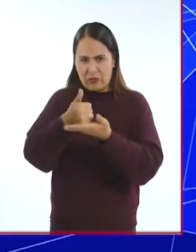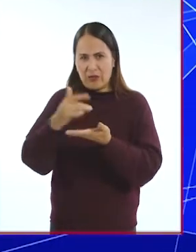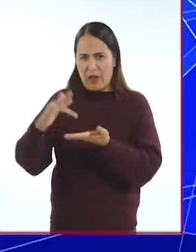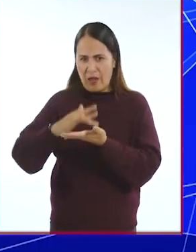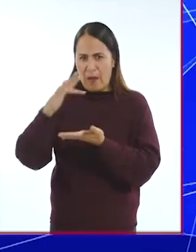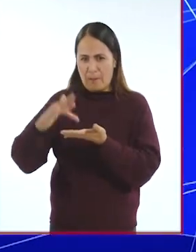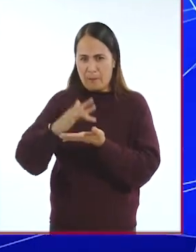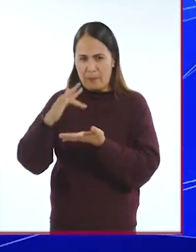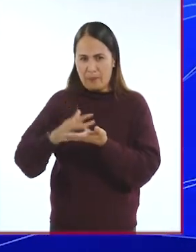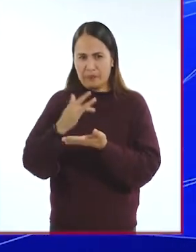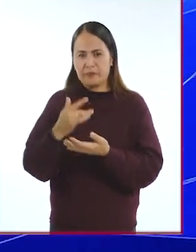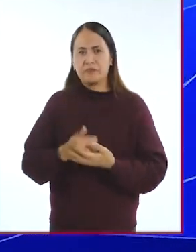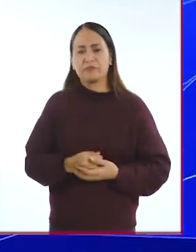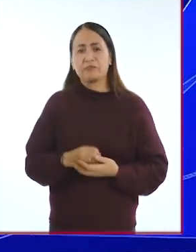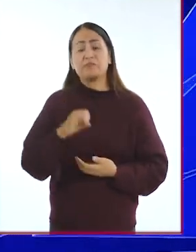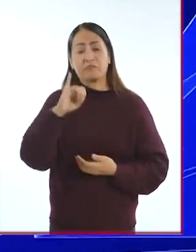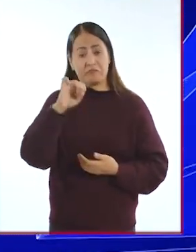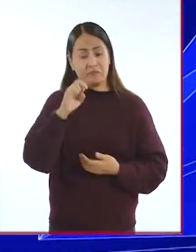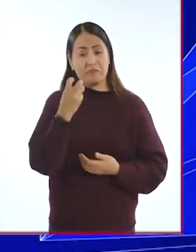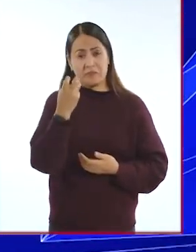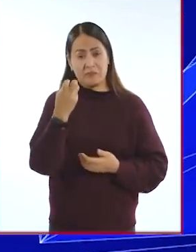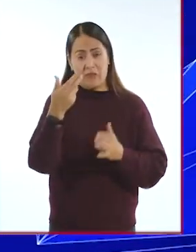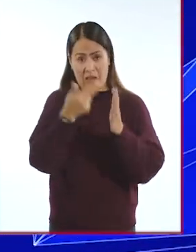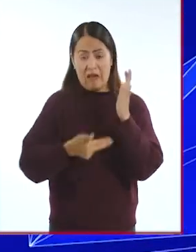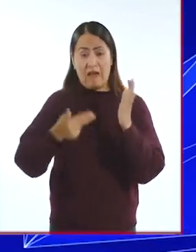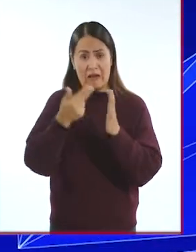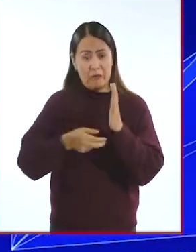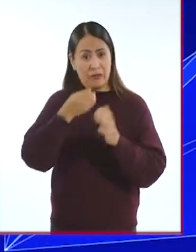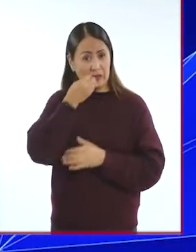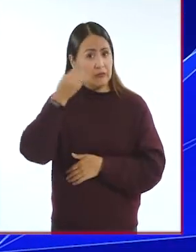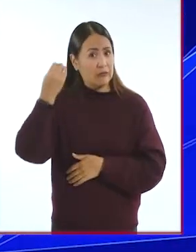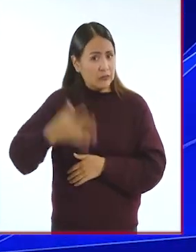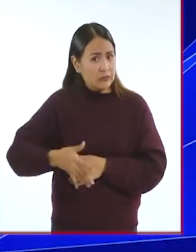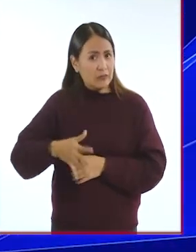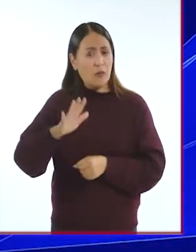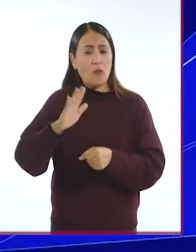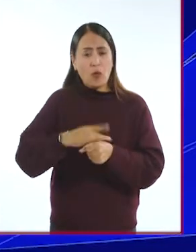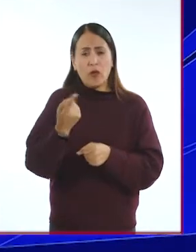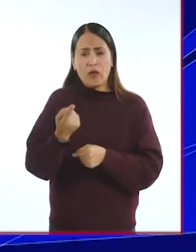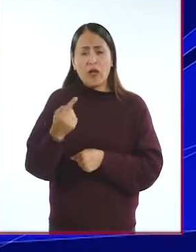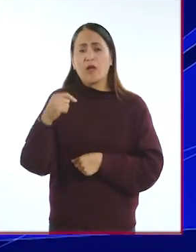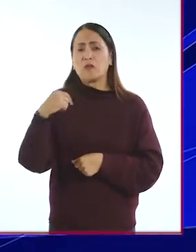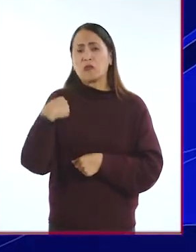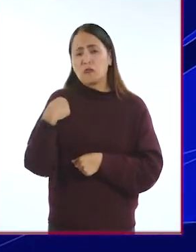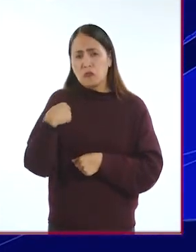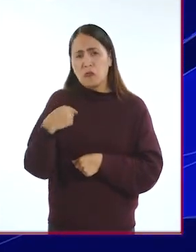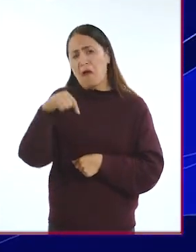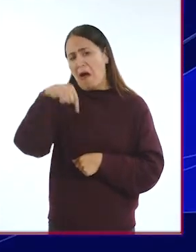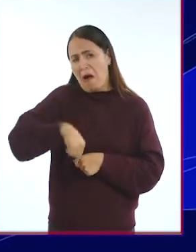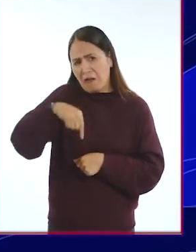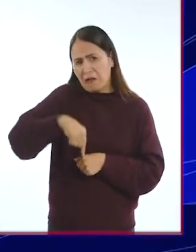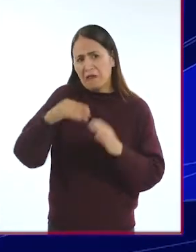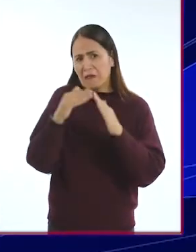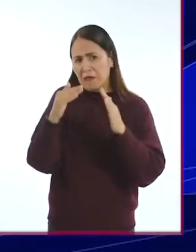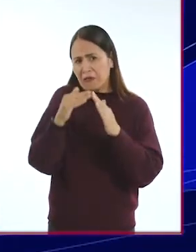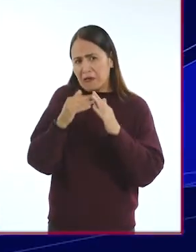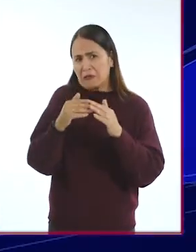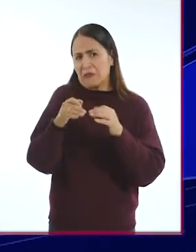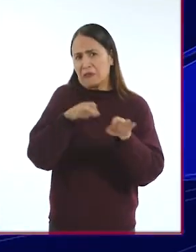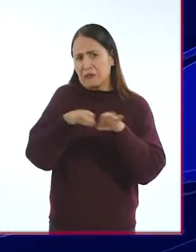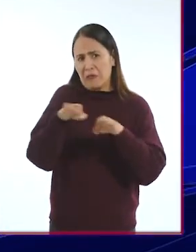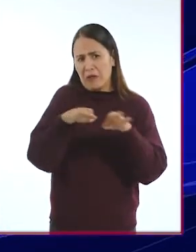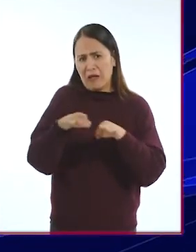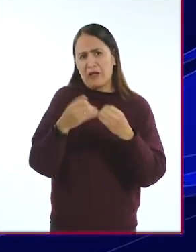mencionaba en otros segmentos, es una herramienta fabulosa porque me he dado oportunidad de promover mi trabajo